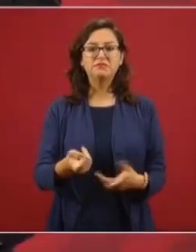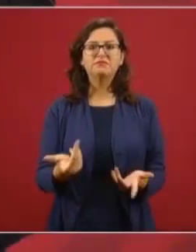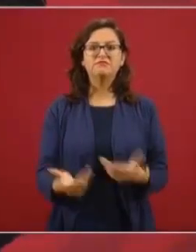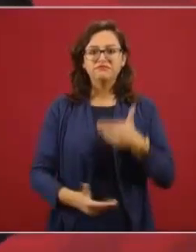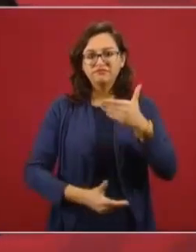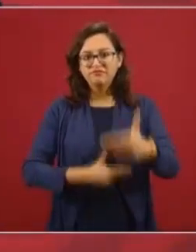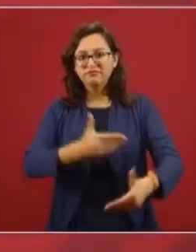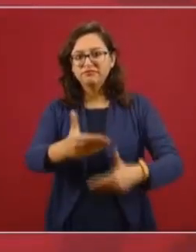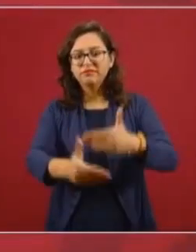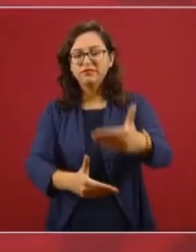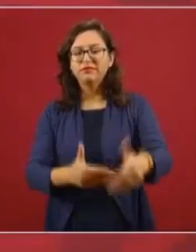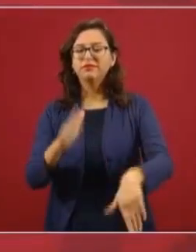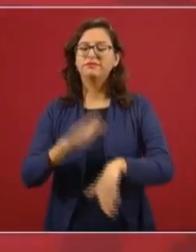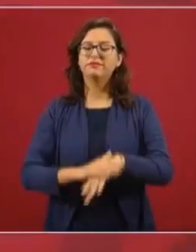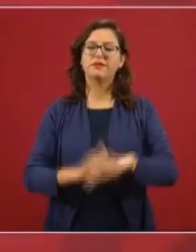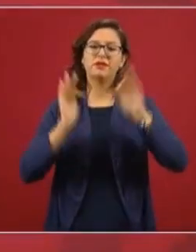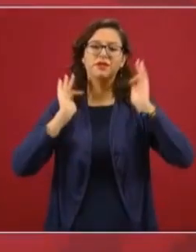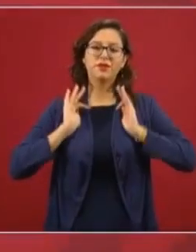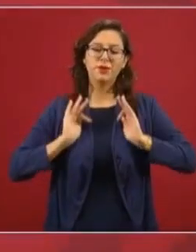salud.